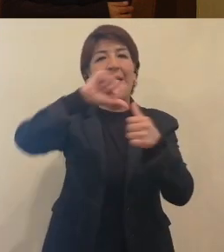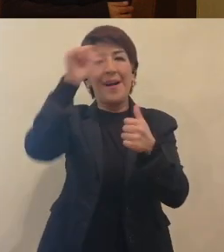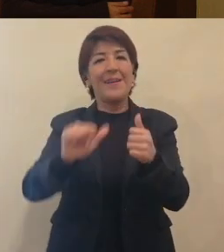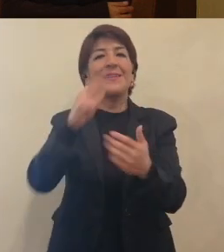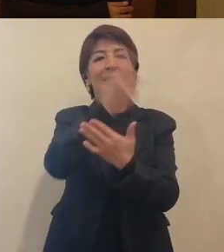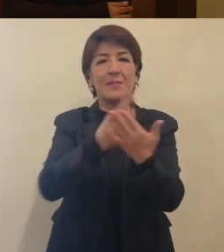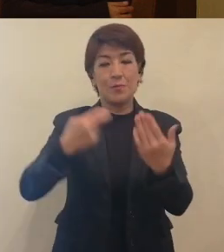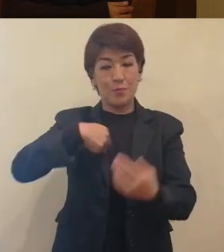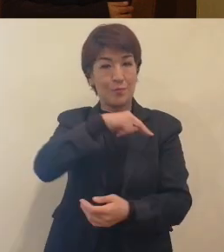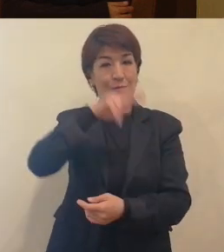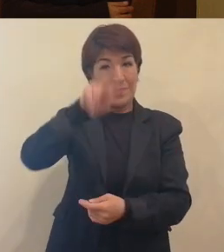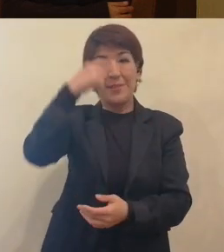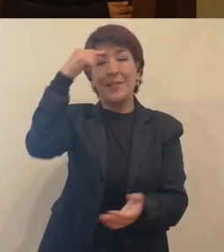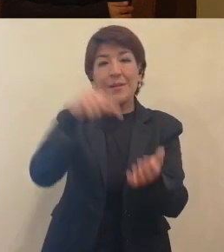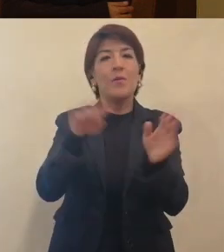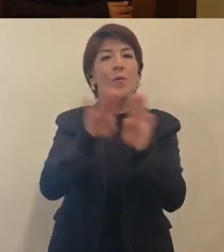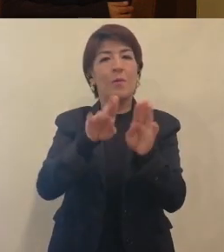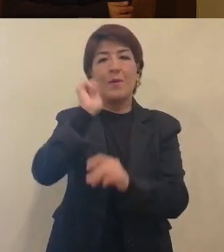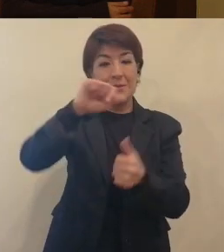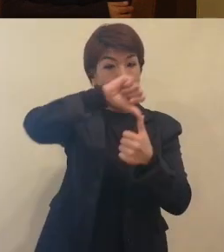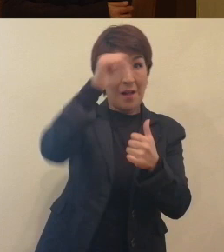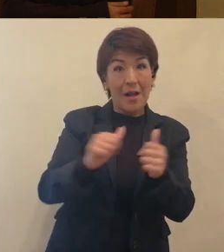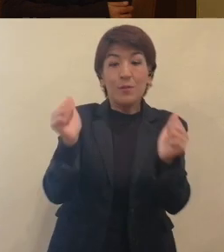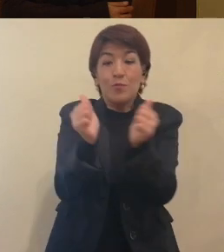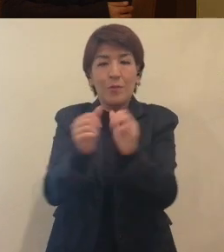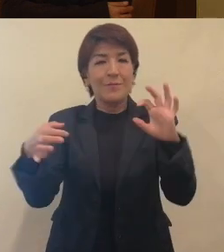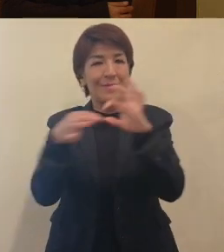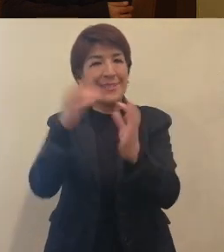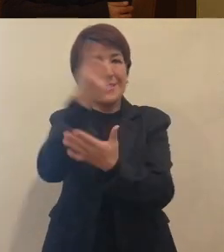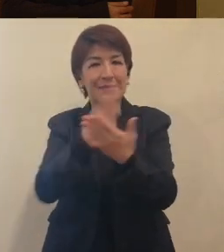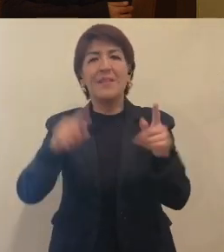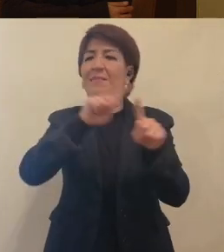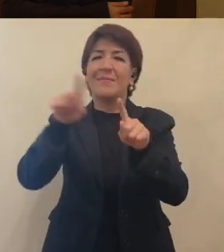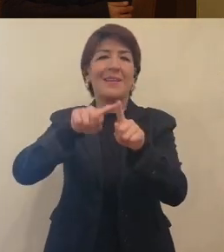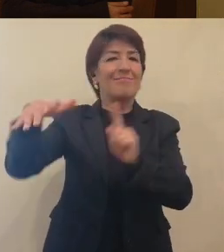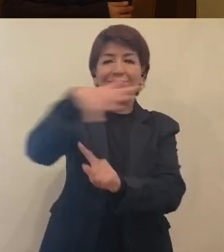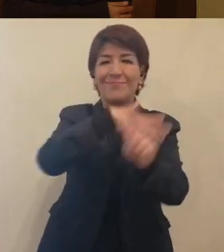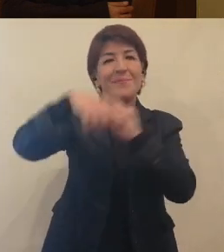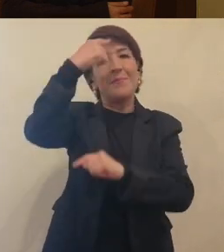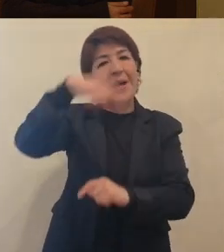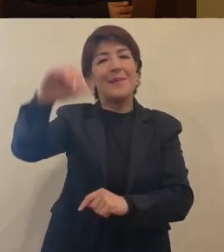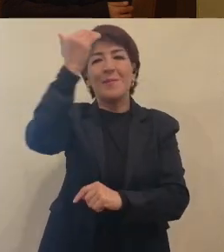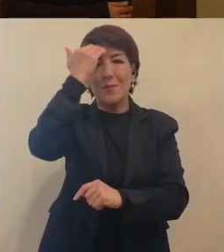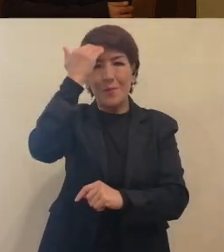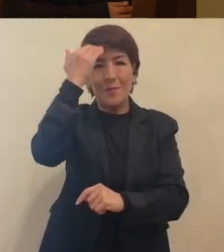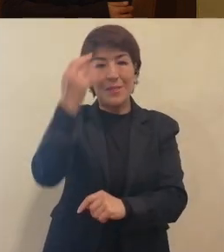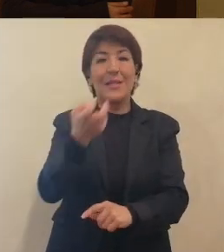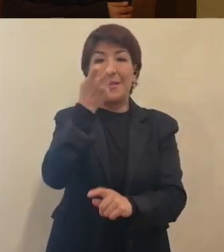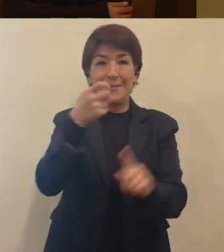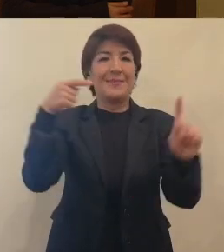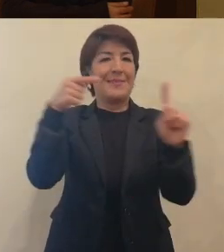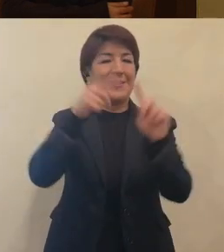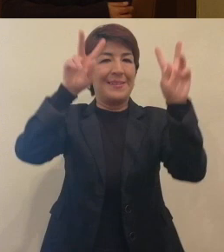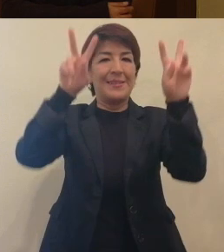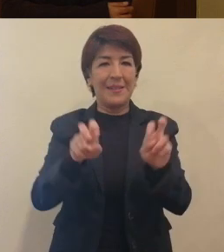Nosotros creemos que tanto las Artes como el Diseño son áreas transversales a cualquier ámbito de conocimiento y